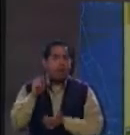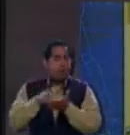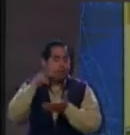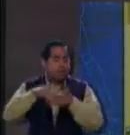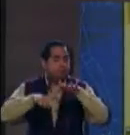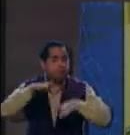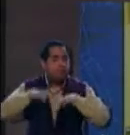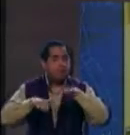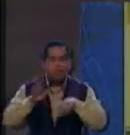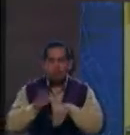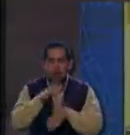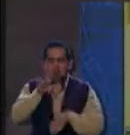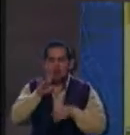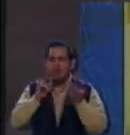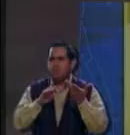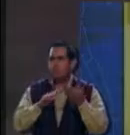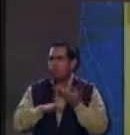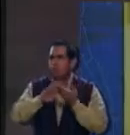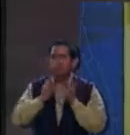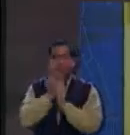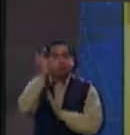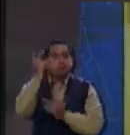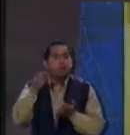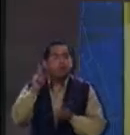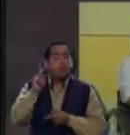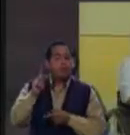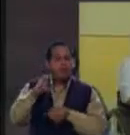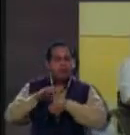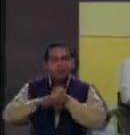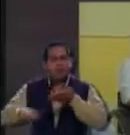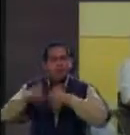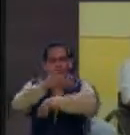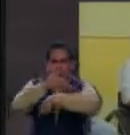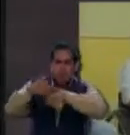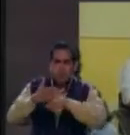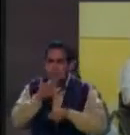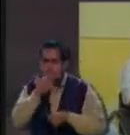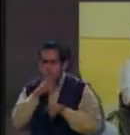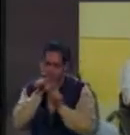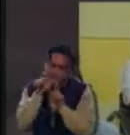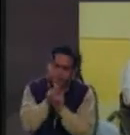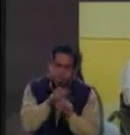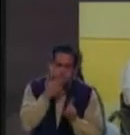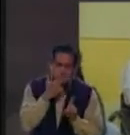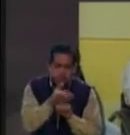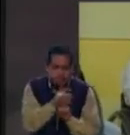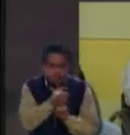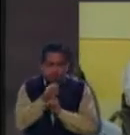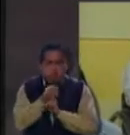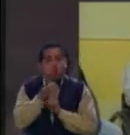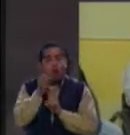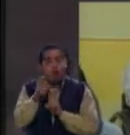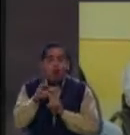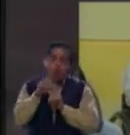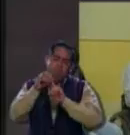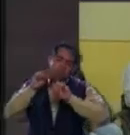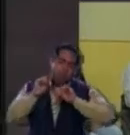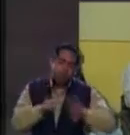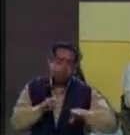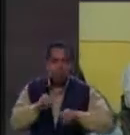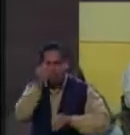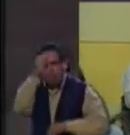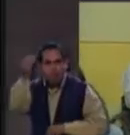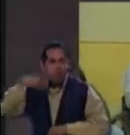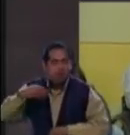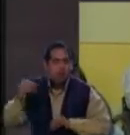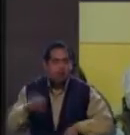Porque a veces se tiende como al extremo, o la familia te sobreprotege o la familia te abandona, ¿no?